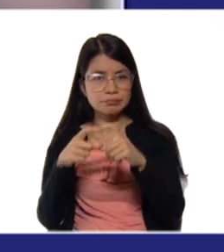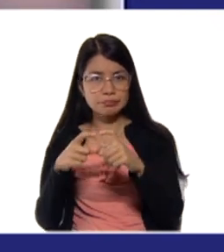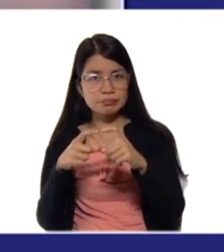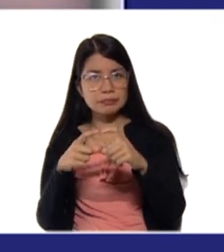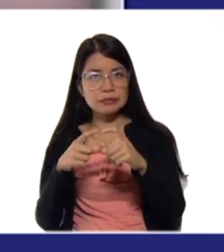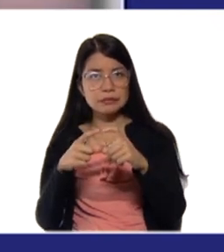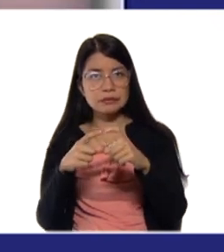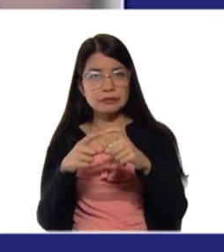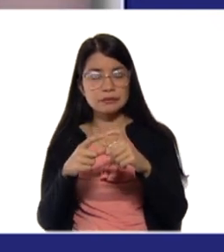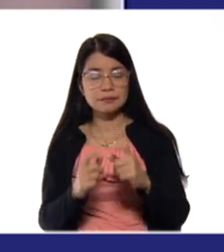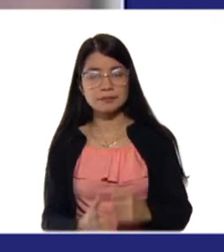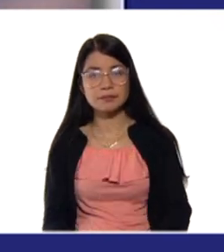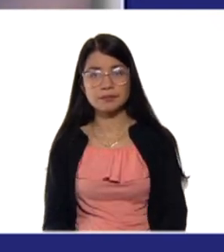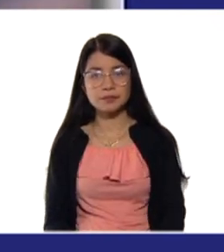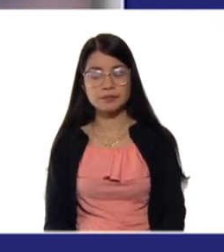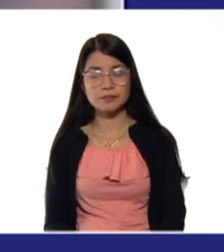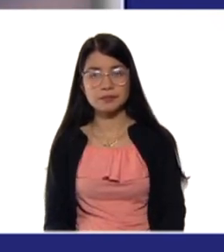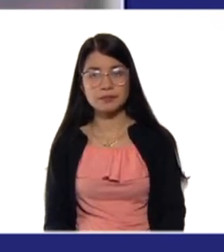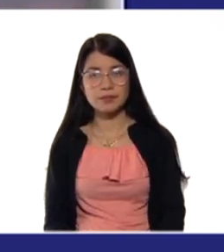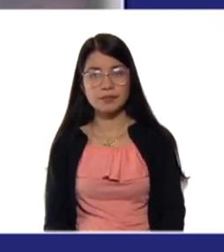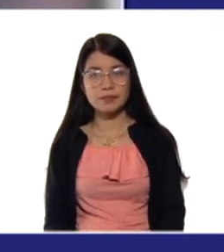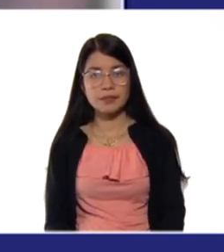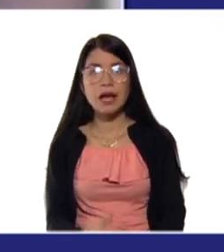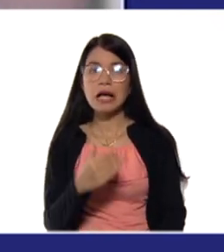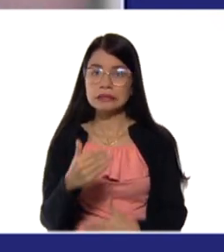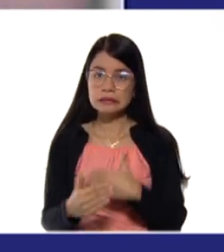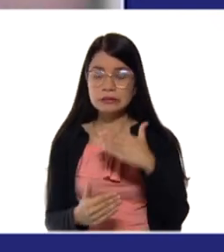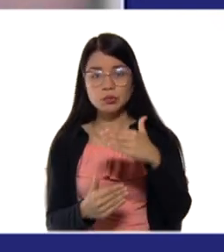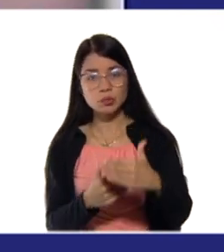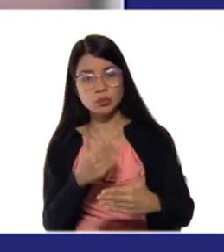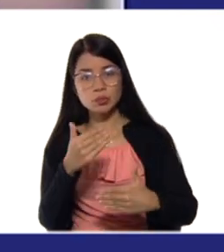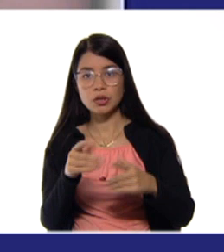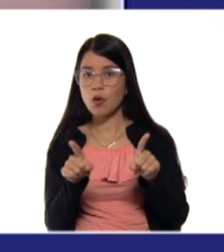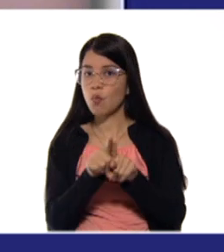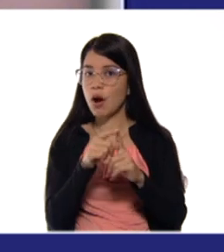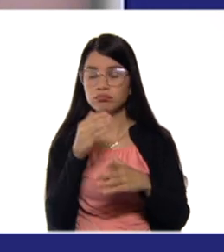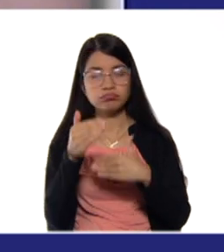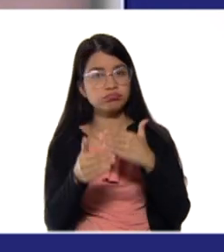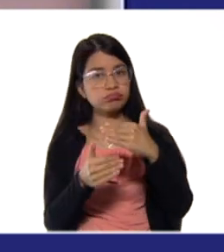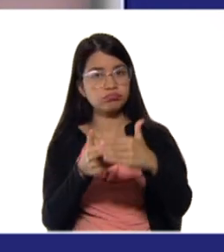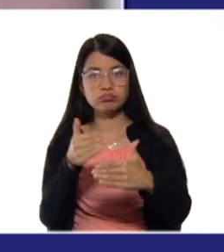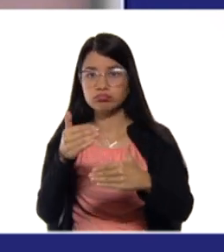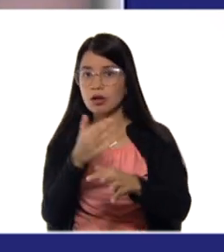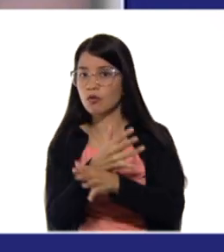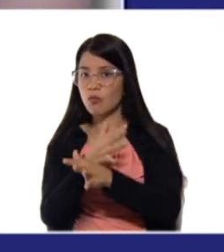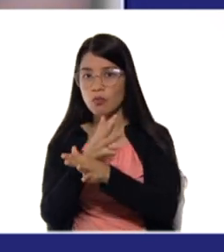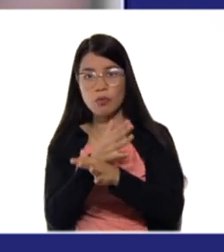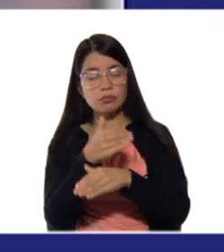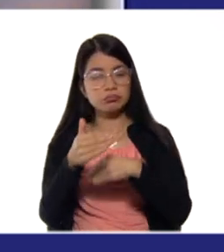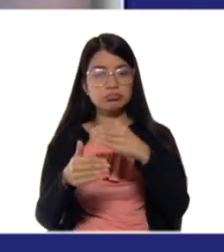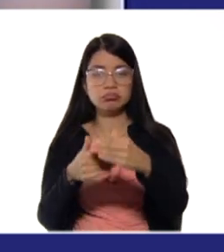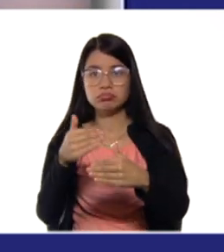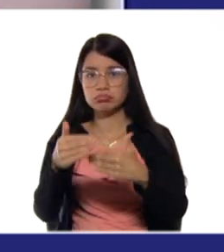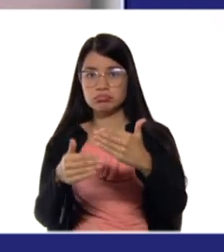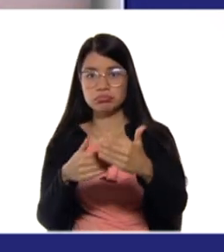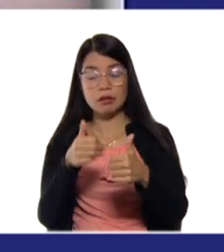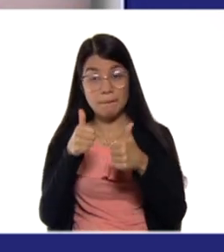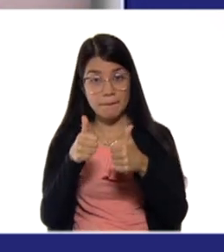Y así sucesivamente continúa el juego. Muy bien.